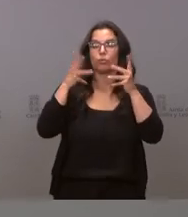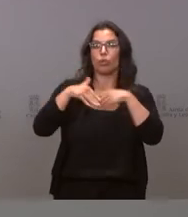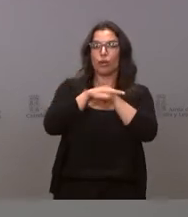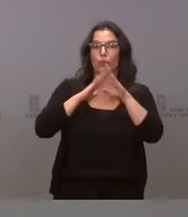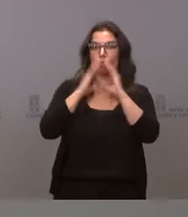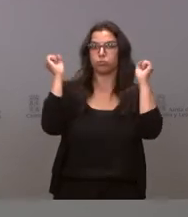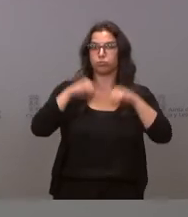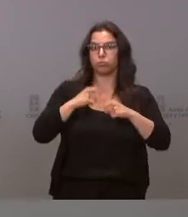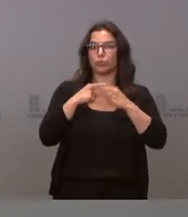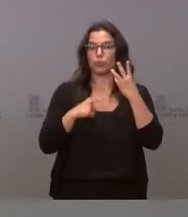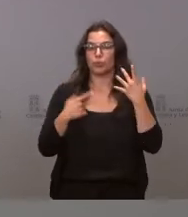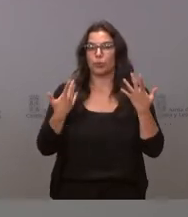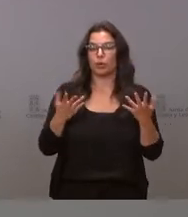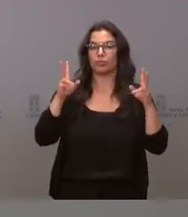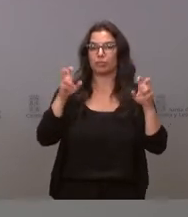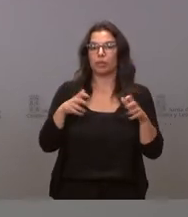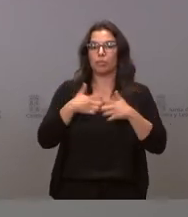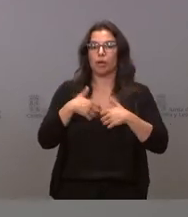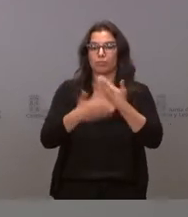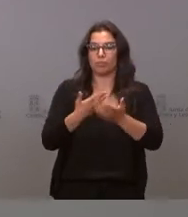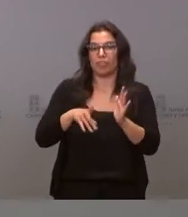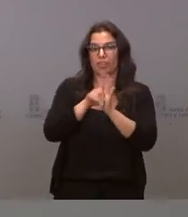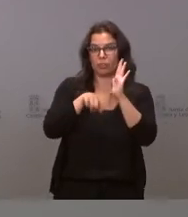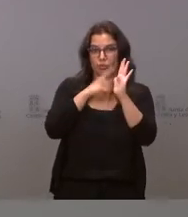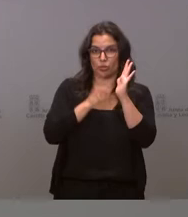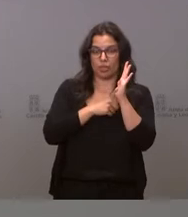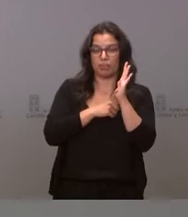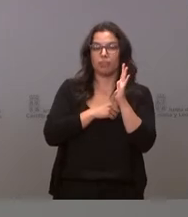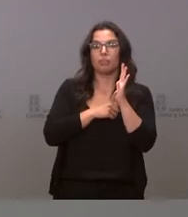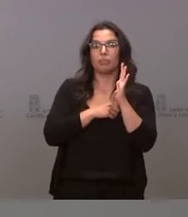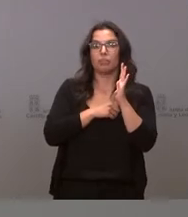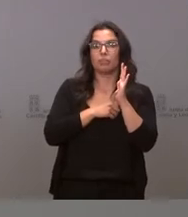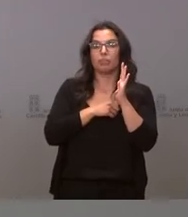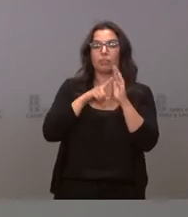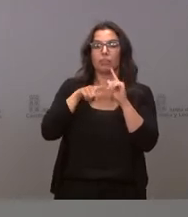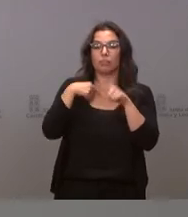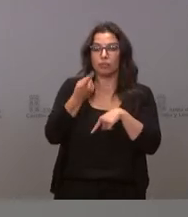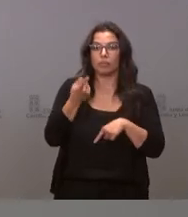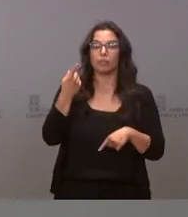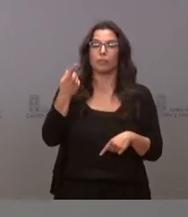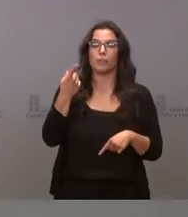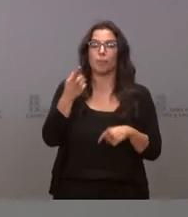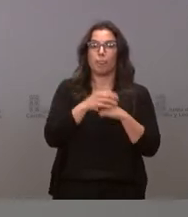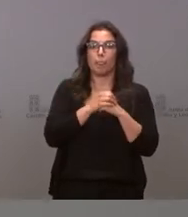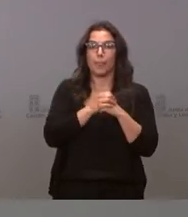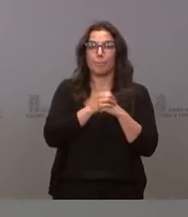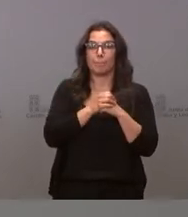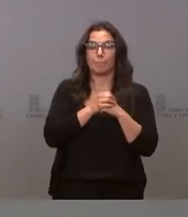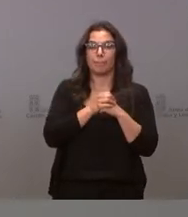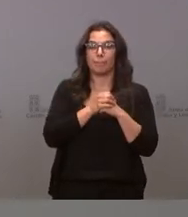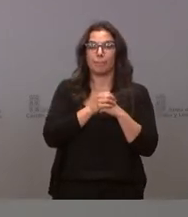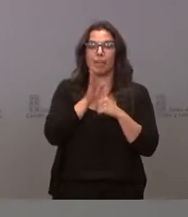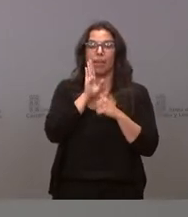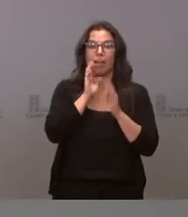en relación con la puesta en marcha de un decreto ley por el que se va a suspender la vigencia de lo dispuesto en sendos